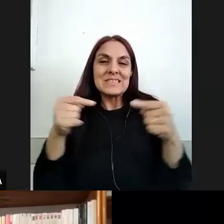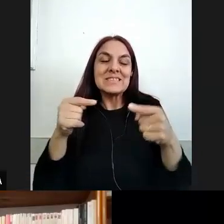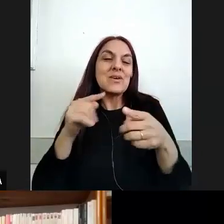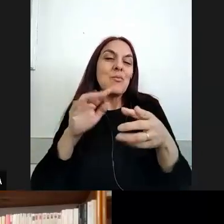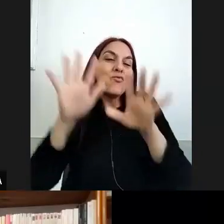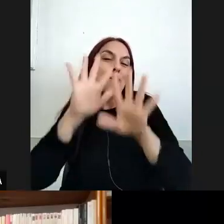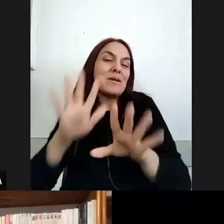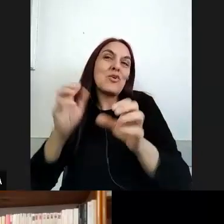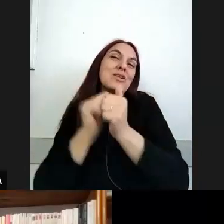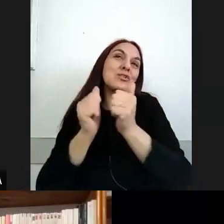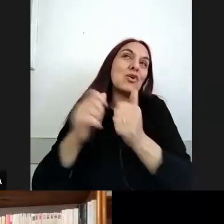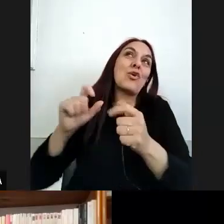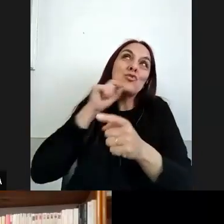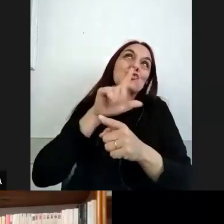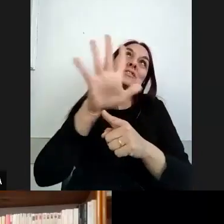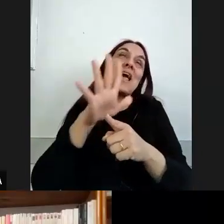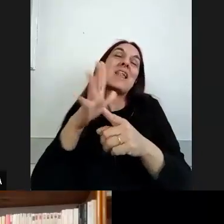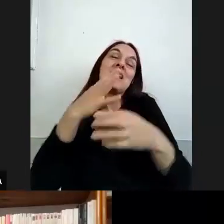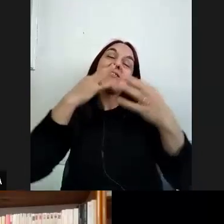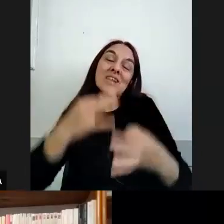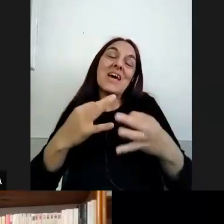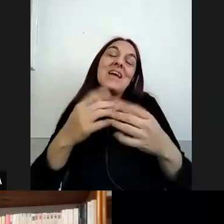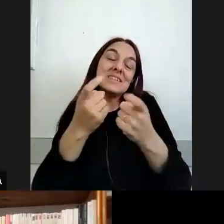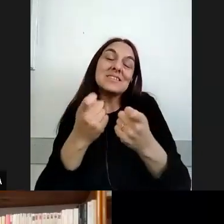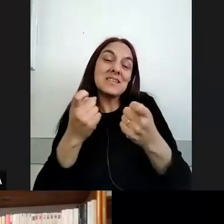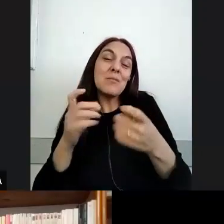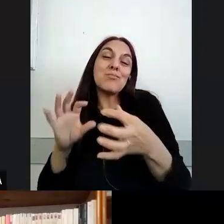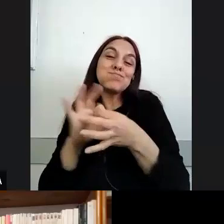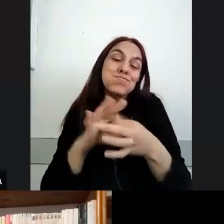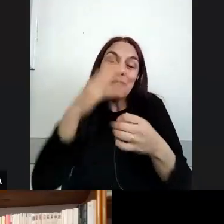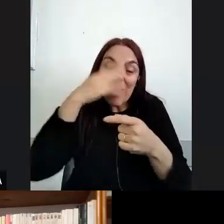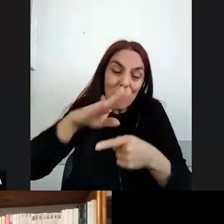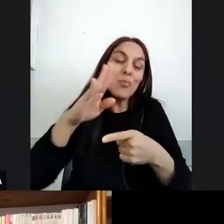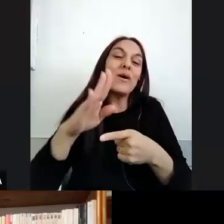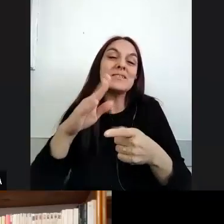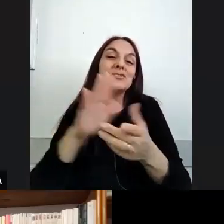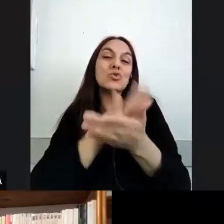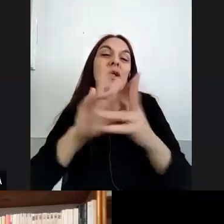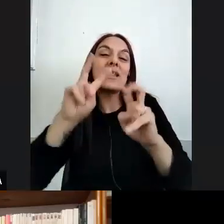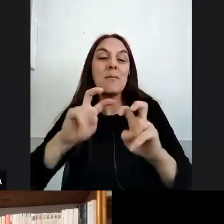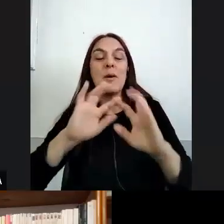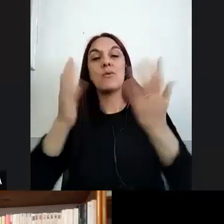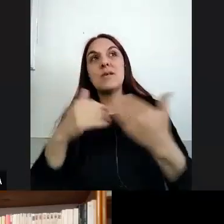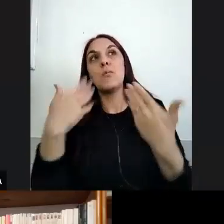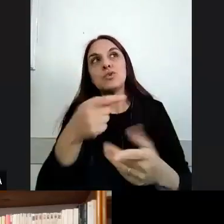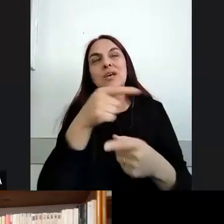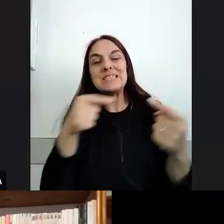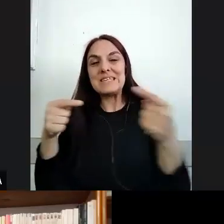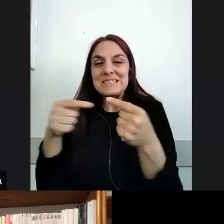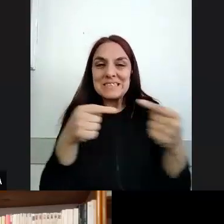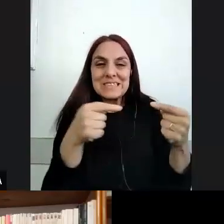que son ineludibles para poder pensar lo universal ¿no? entonces yo creo que en esa tensión es siempre que nos movemos ¿no? entre